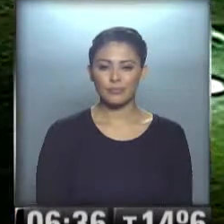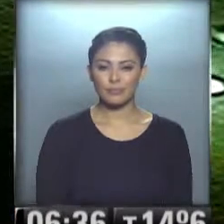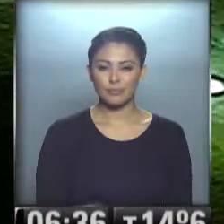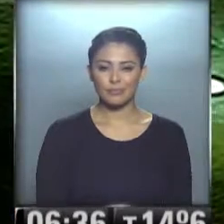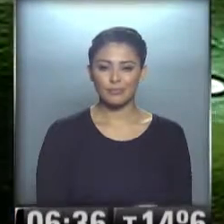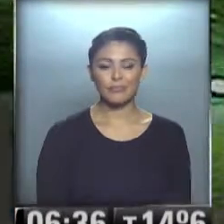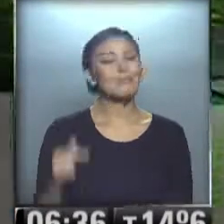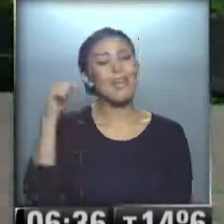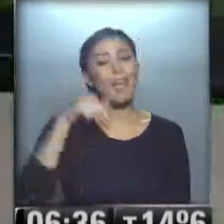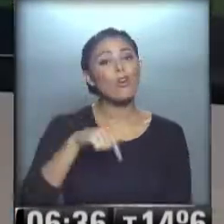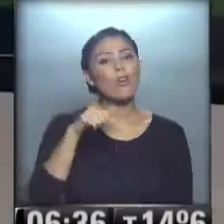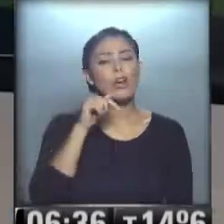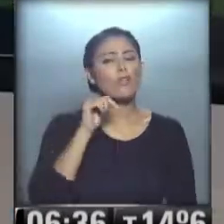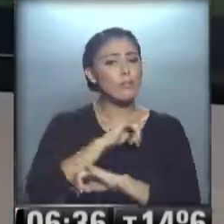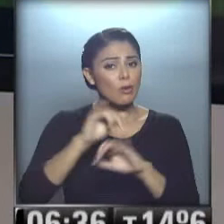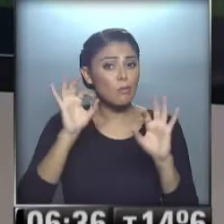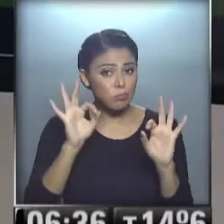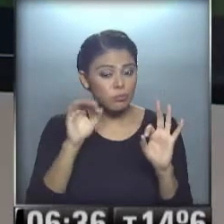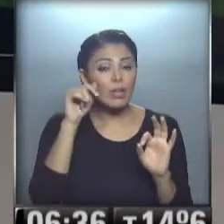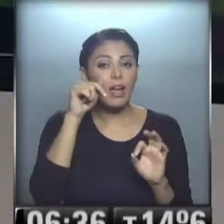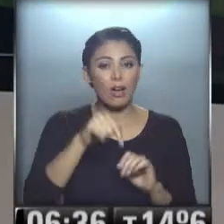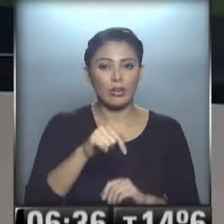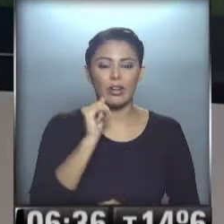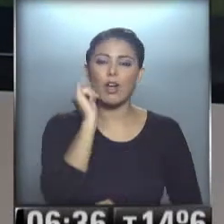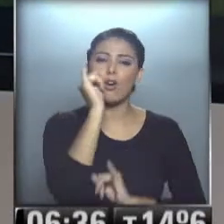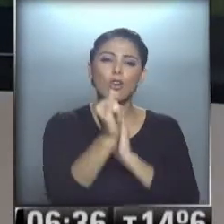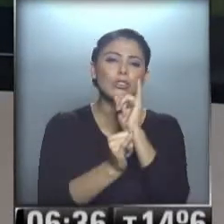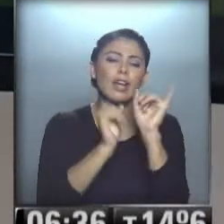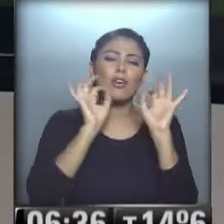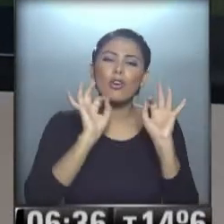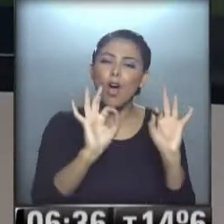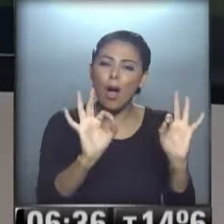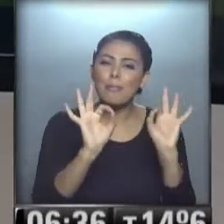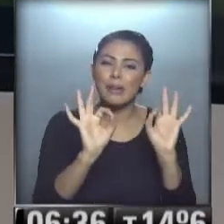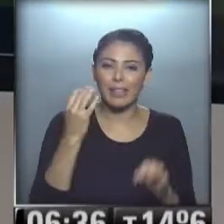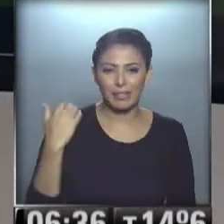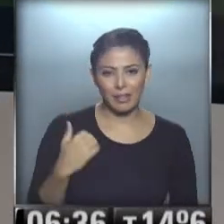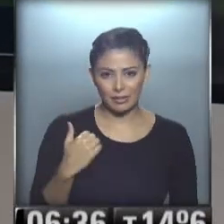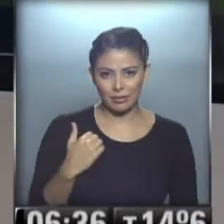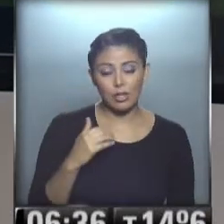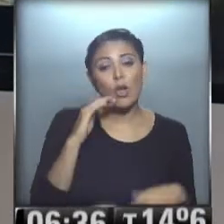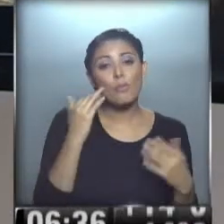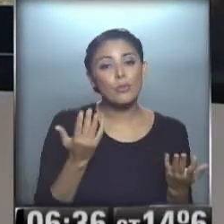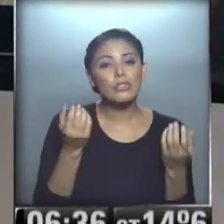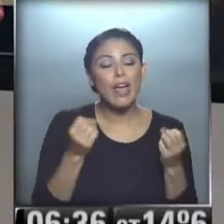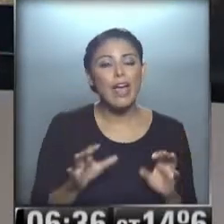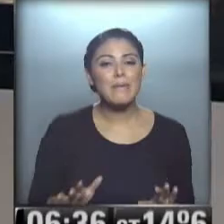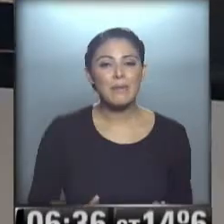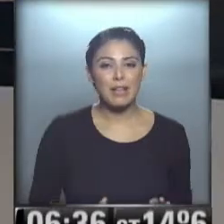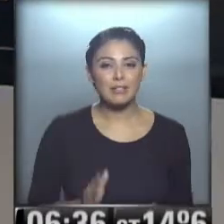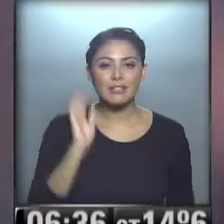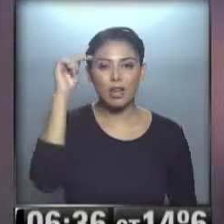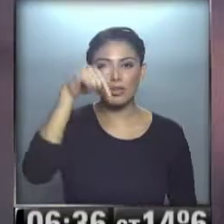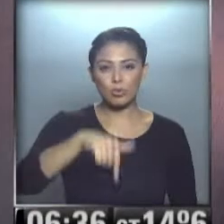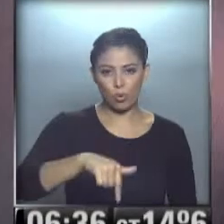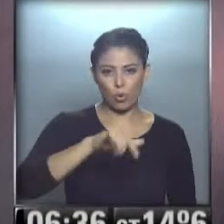Y ahora, después de la información... ...vamos a recorrer todo, todito el país... ...y para ello comenzamos con el extremo